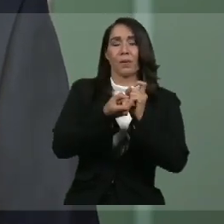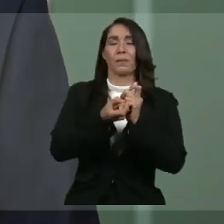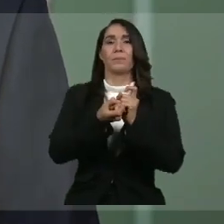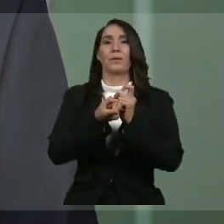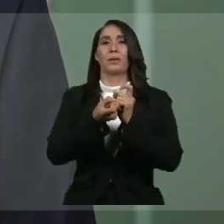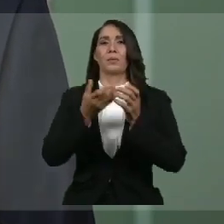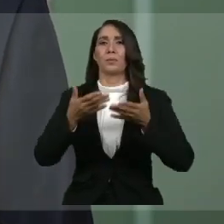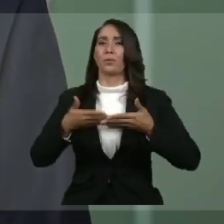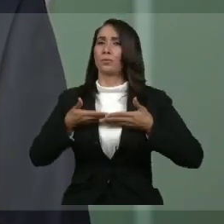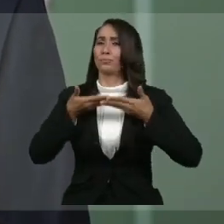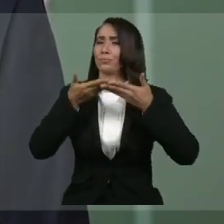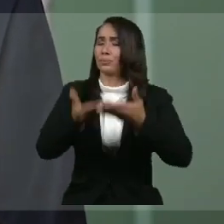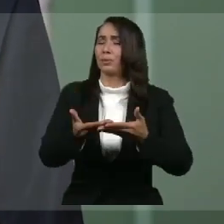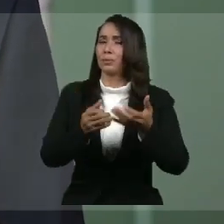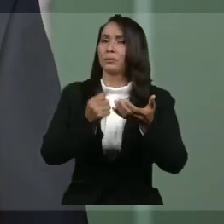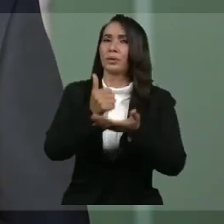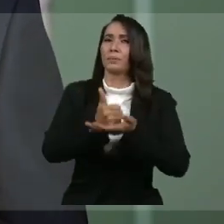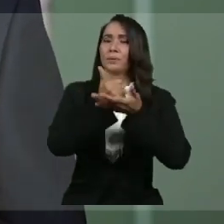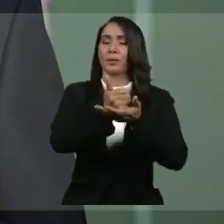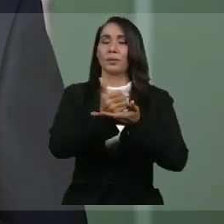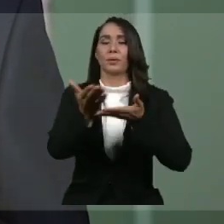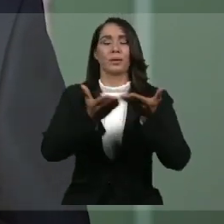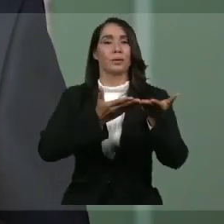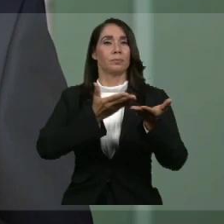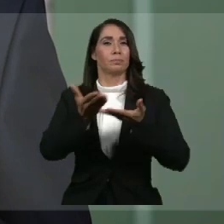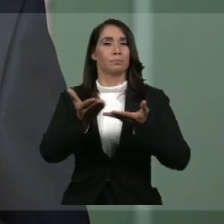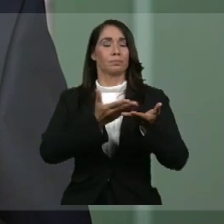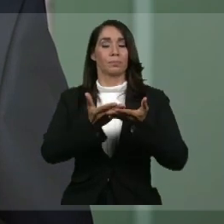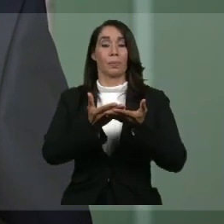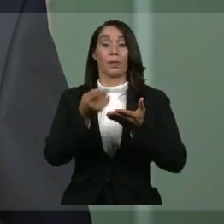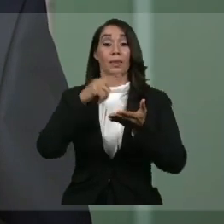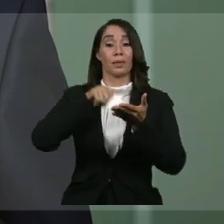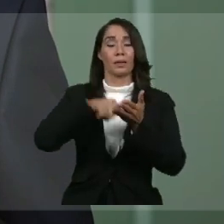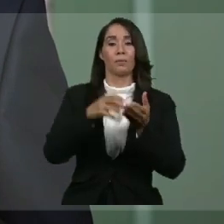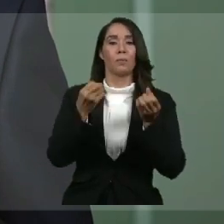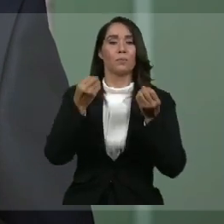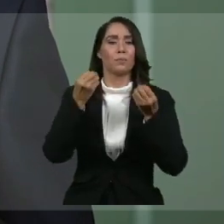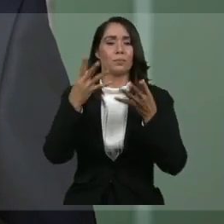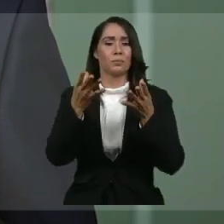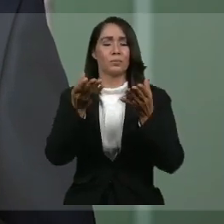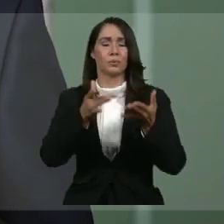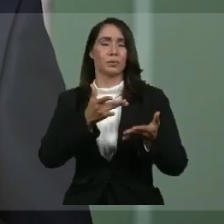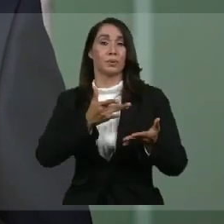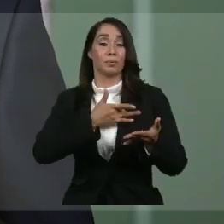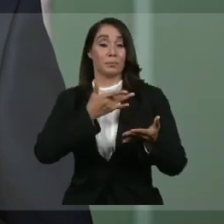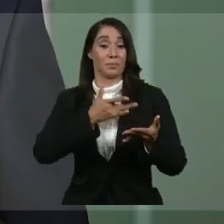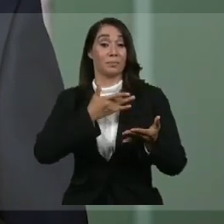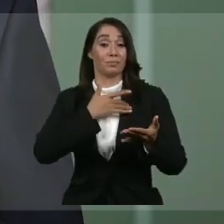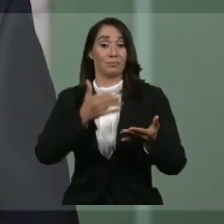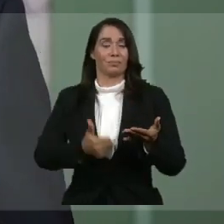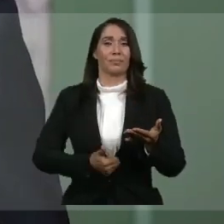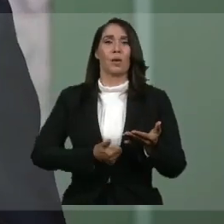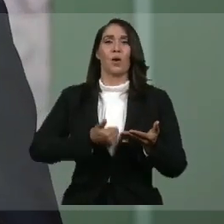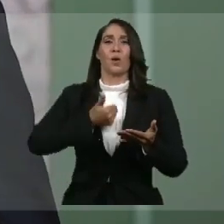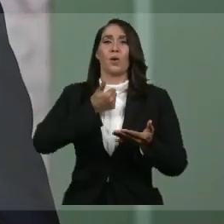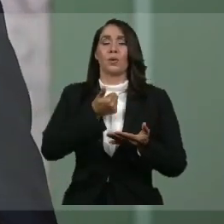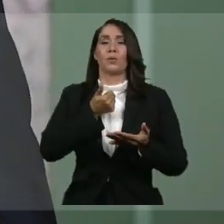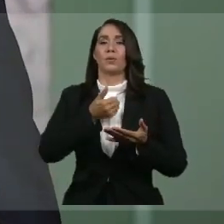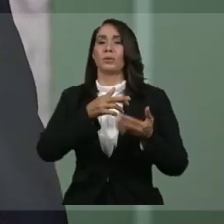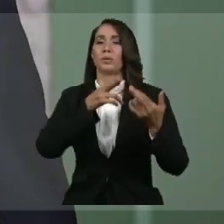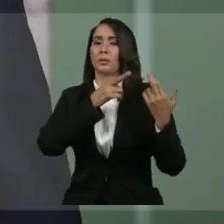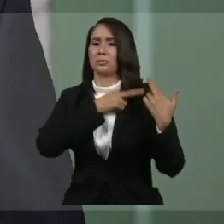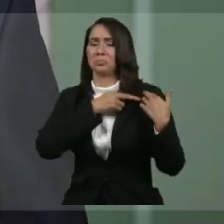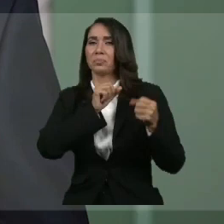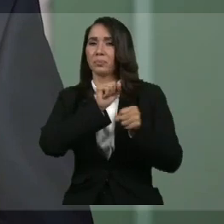voluntad de servicio. Tenemos en definitiva muchas razones para sentirnos orgullosos de las respuestas de nuestra